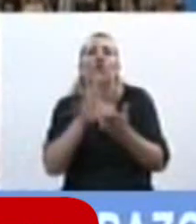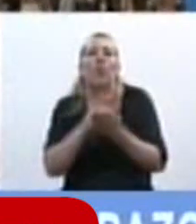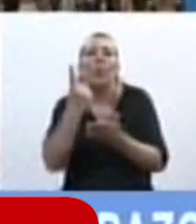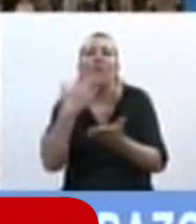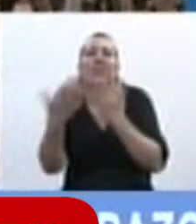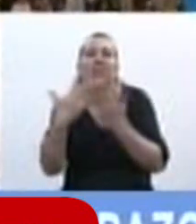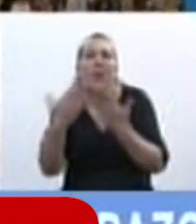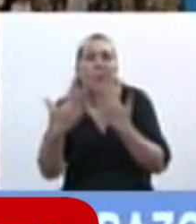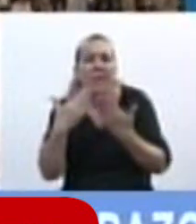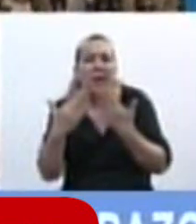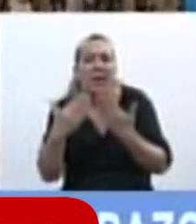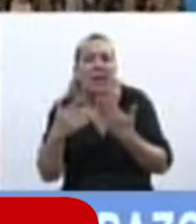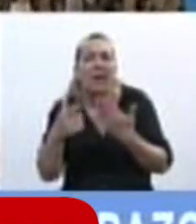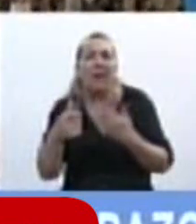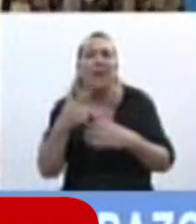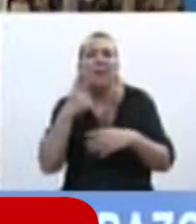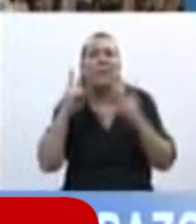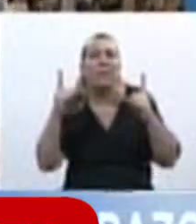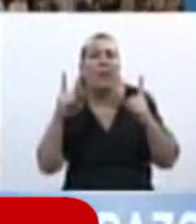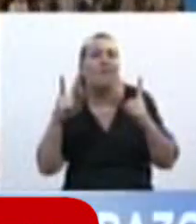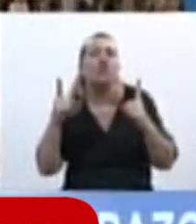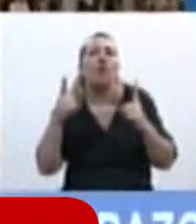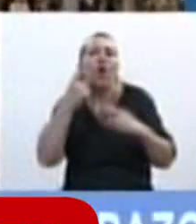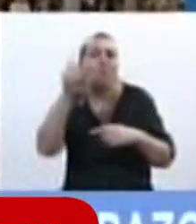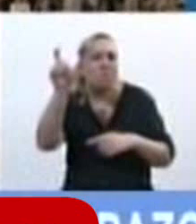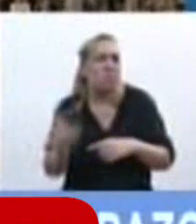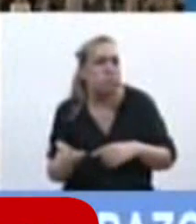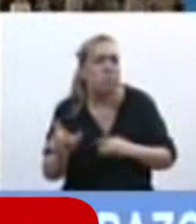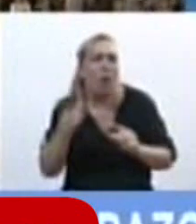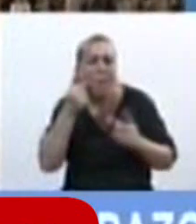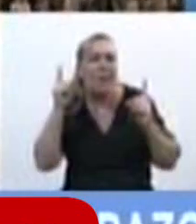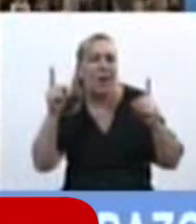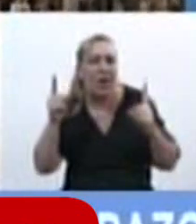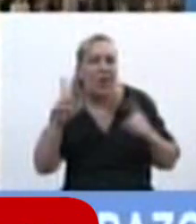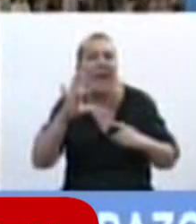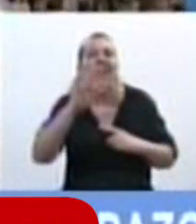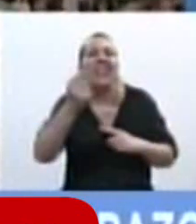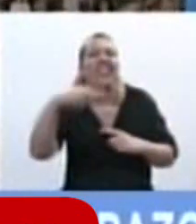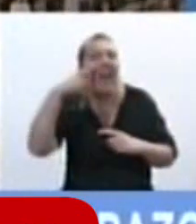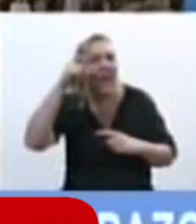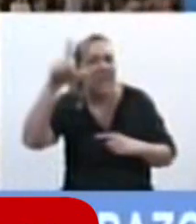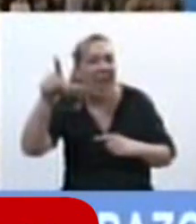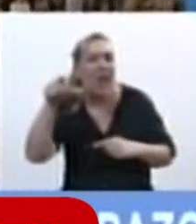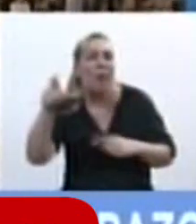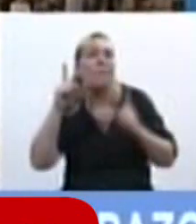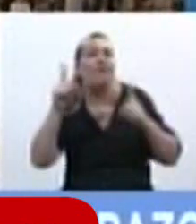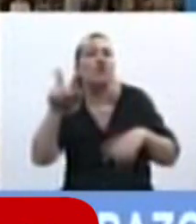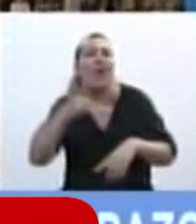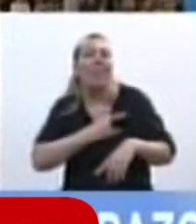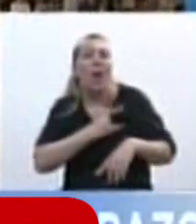Luigi Ferrajoli que le hace el profesor Daniel Pastor aquí en la UBA